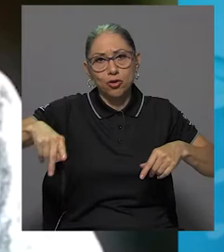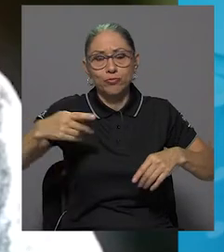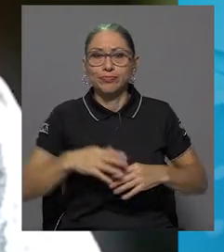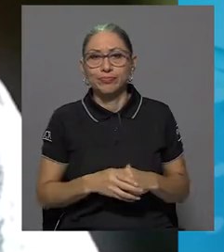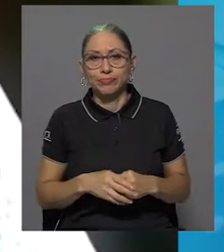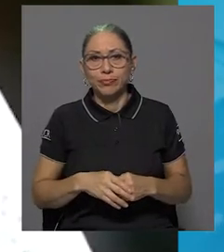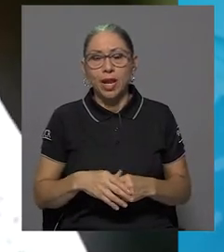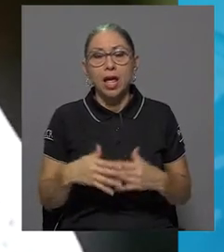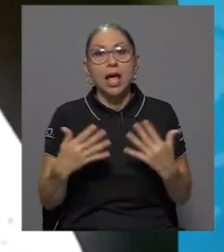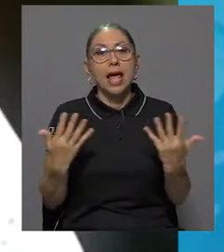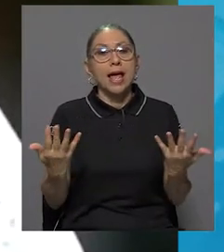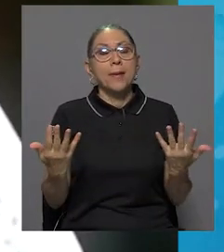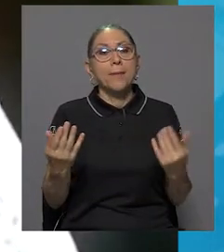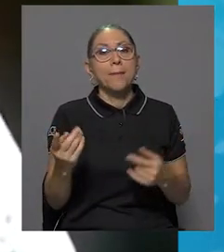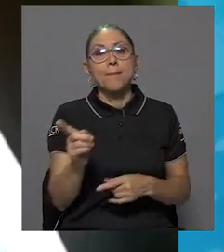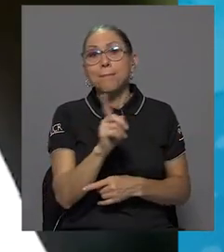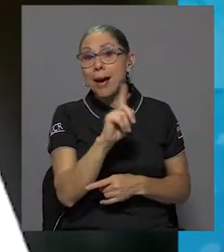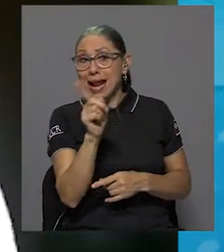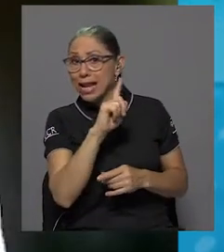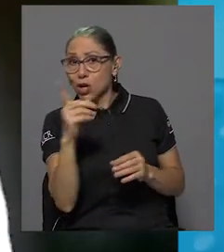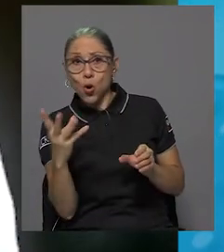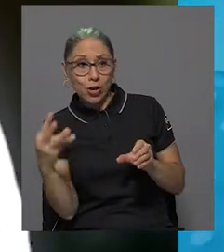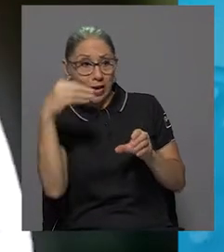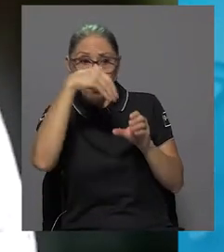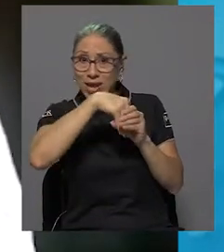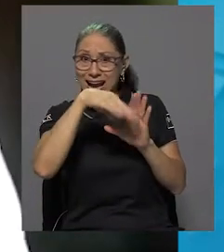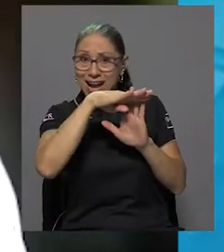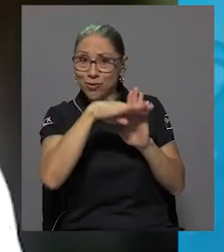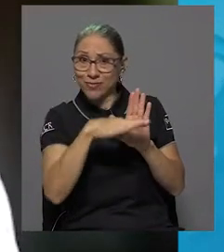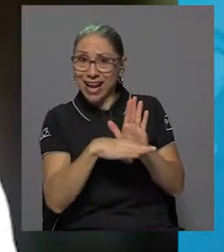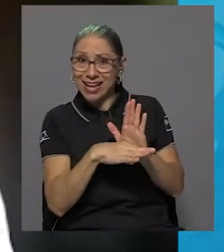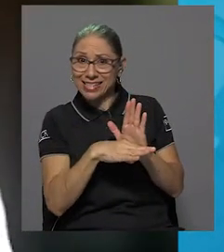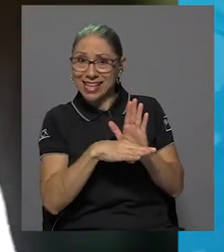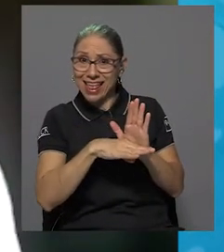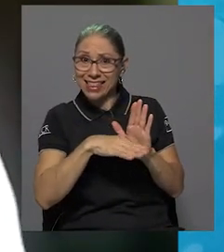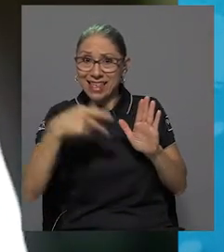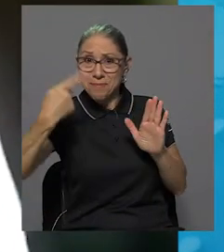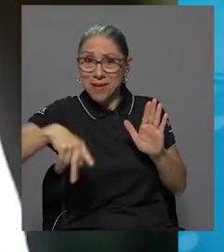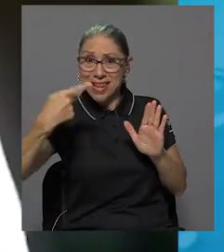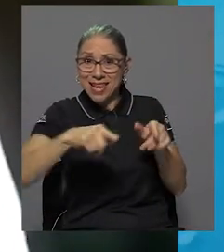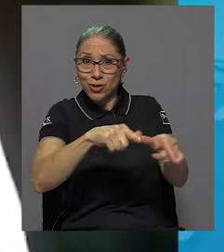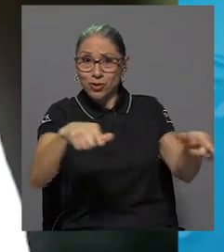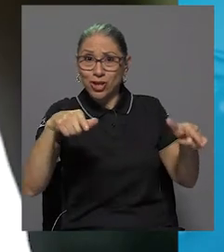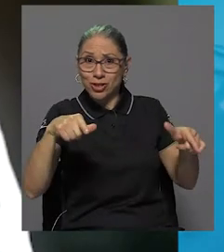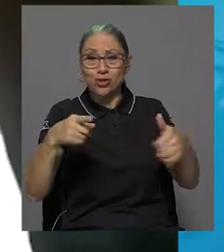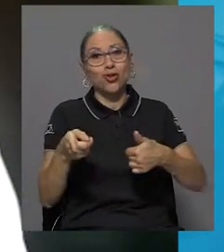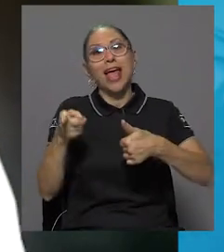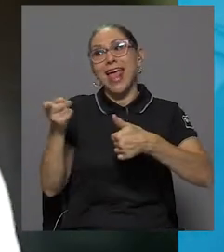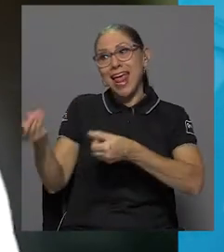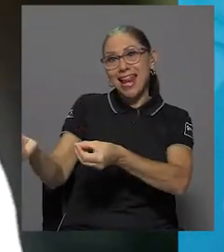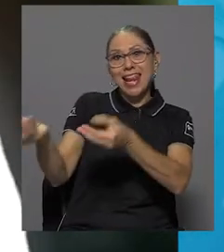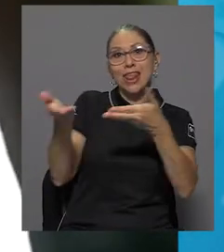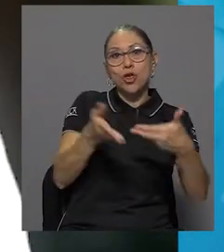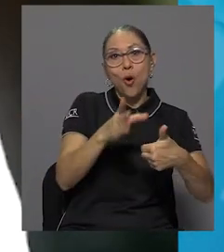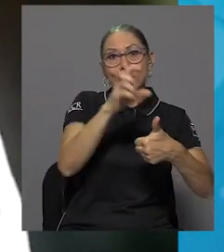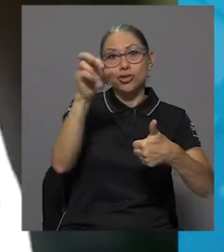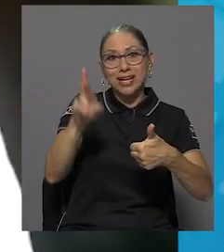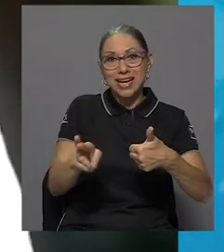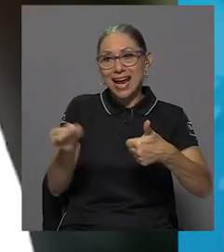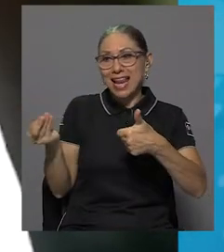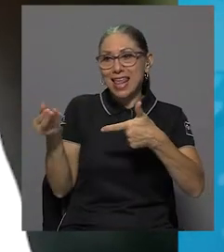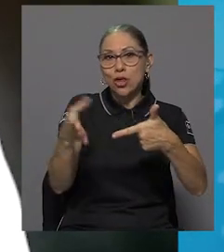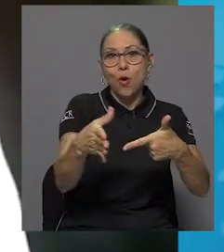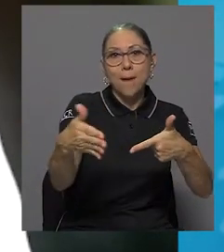para no ubicarlo en esa categoría, de sitios en peligro le dio a los dos países, a Costa Rica y a Panamá una serie de